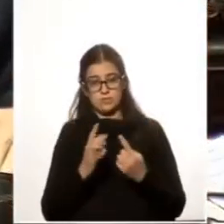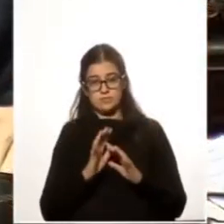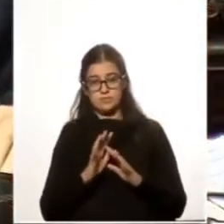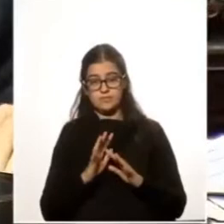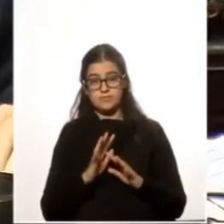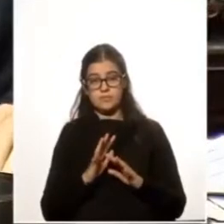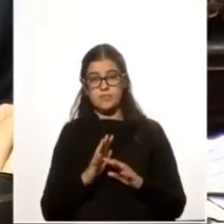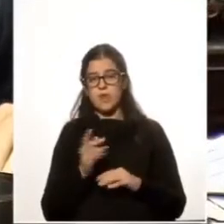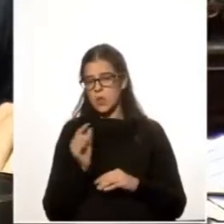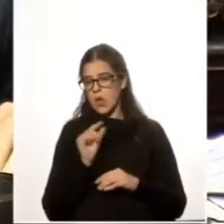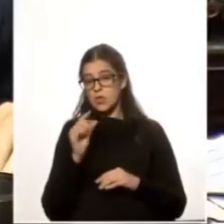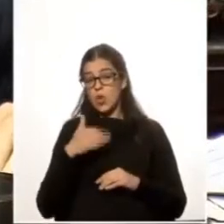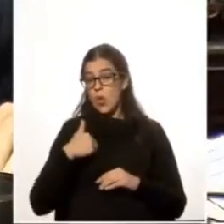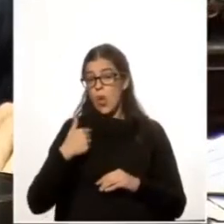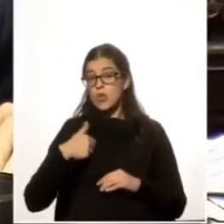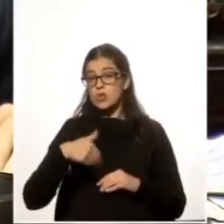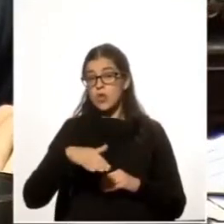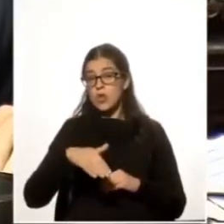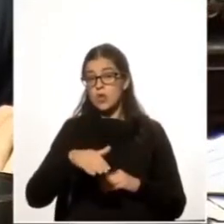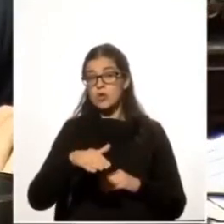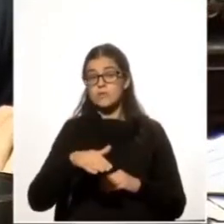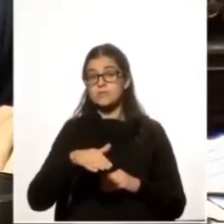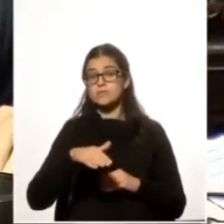Cuando yo, dentro de ratito, cuando yo...